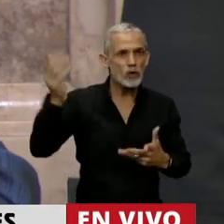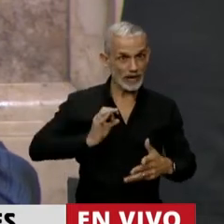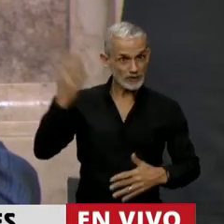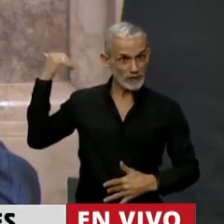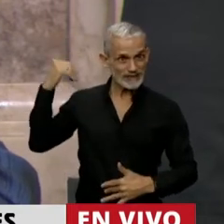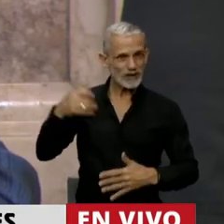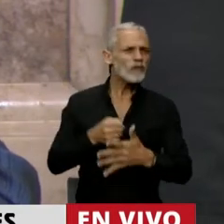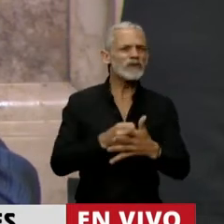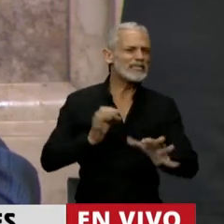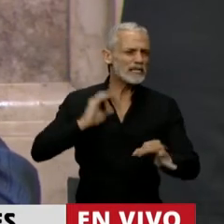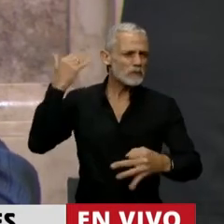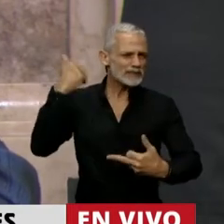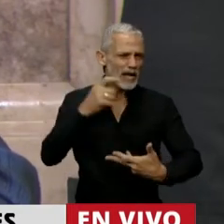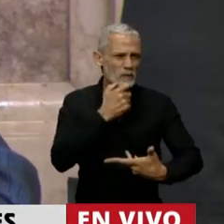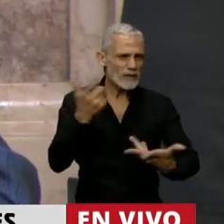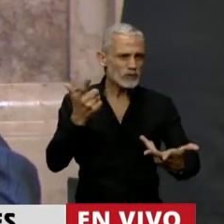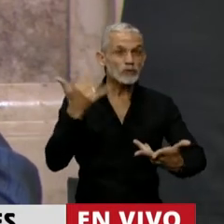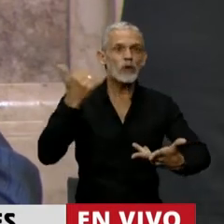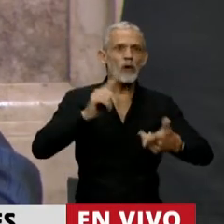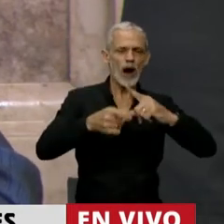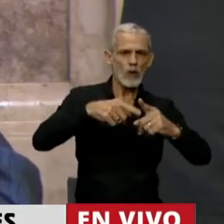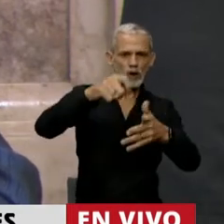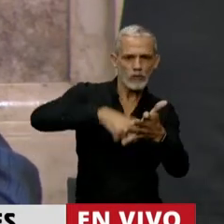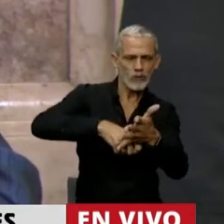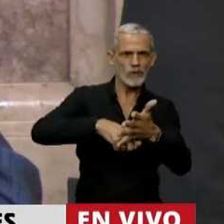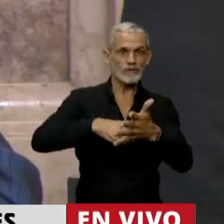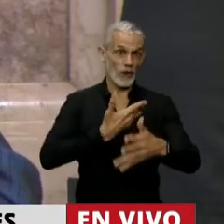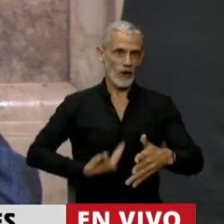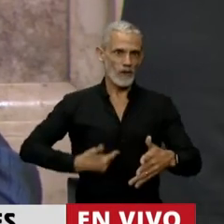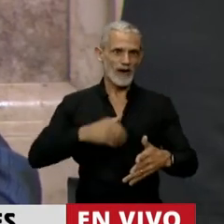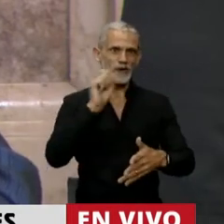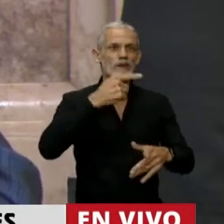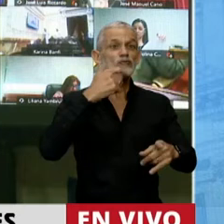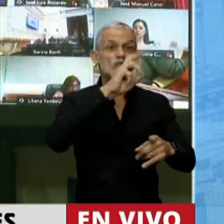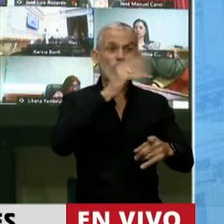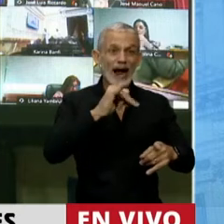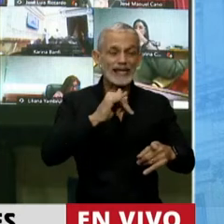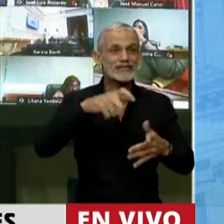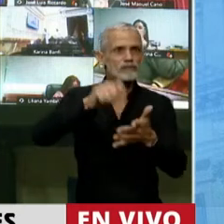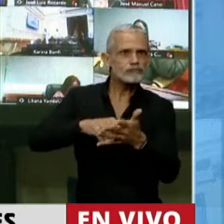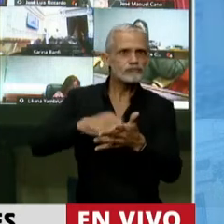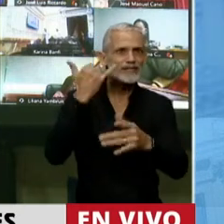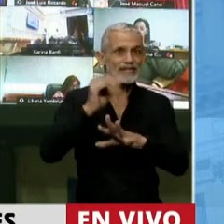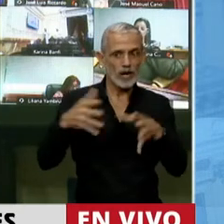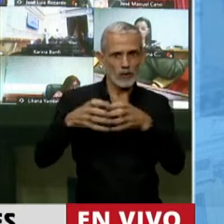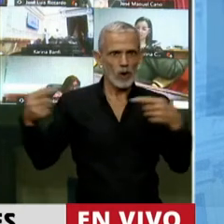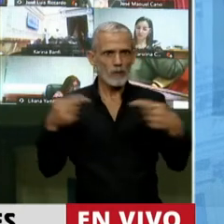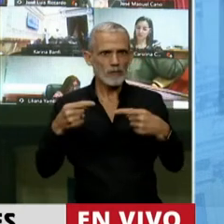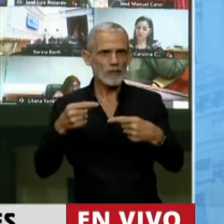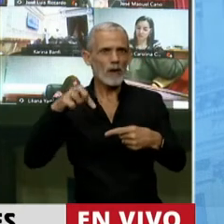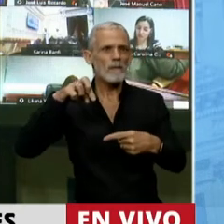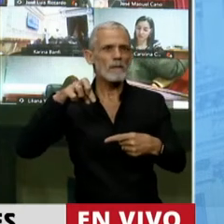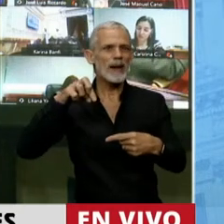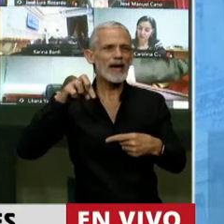el año pasado, a fines del año pasado, hubo un pacto del gobierno de Suárez con la oposición del PJ,